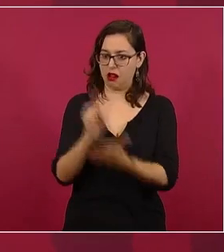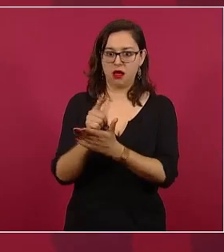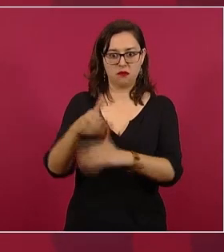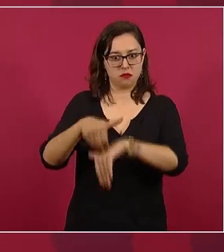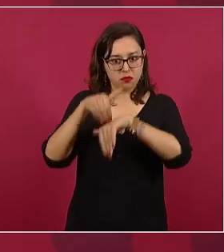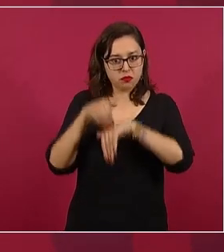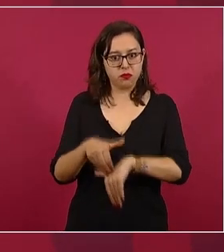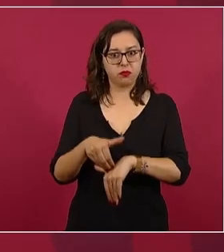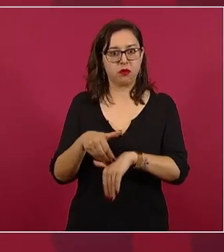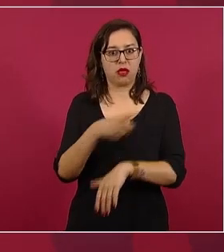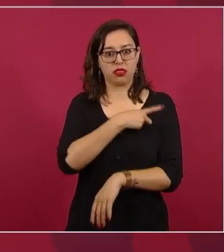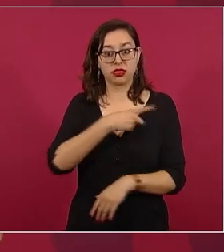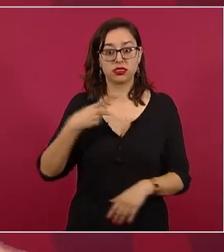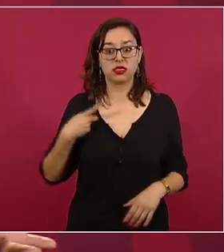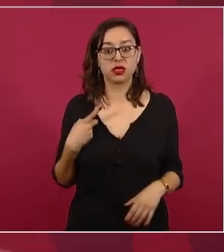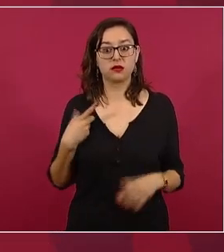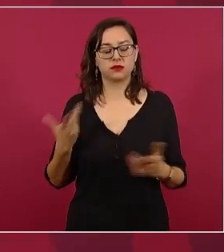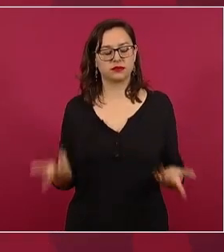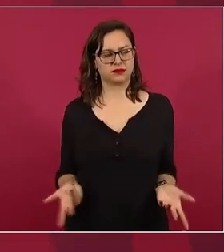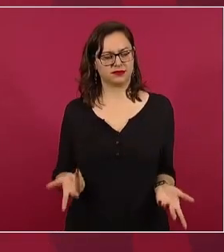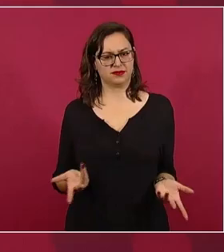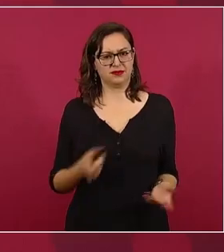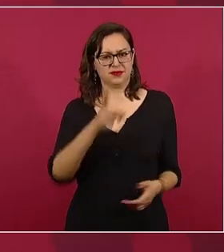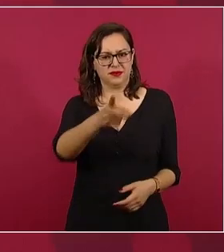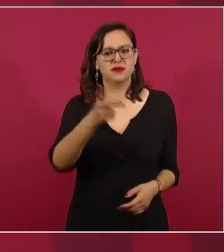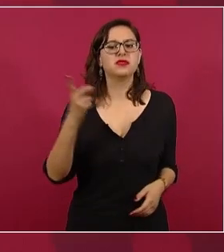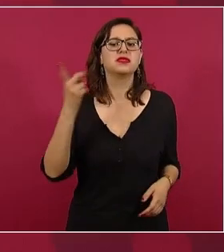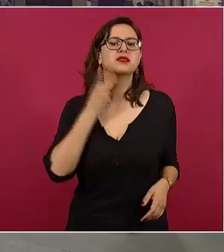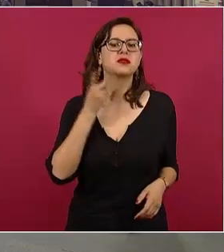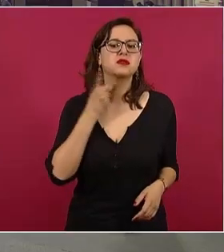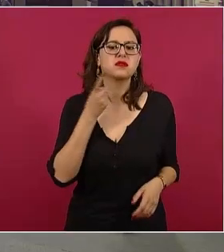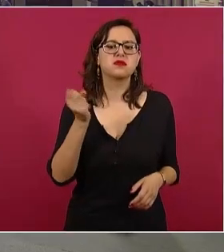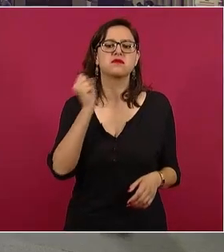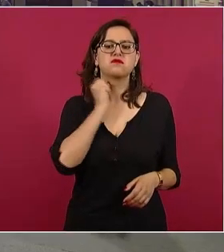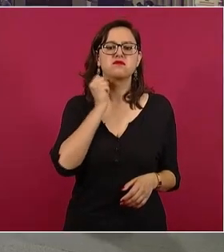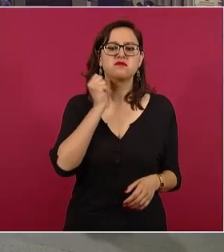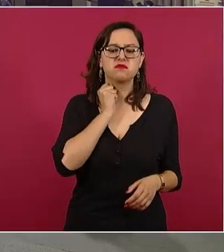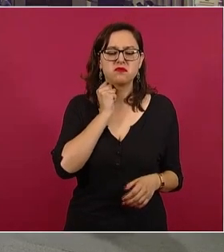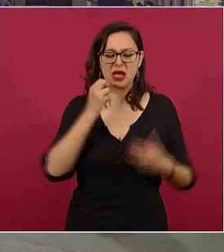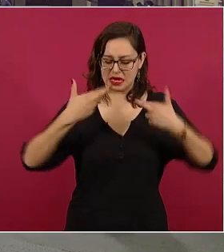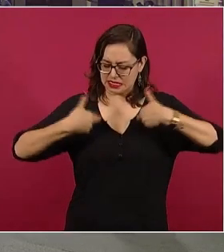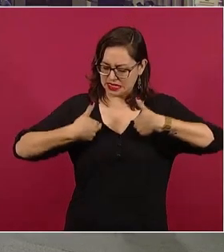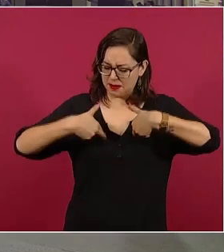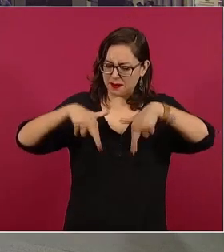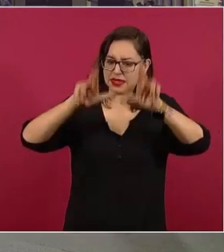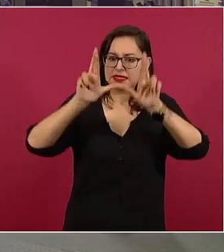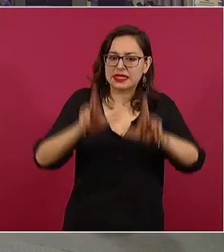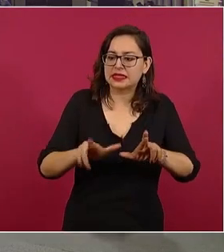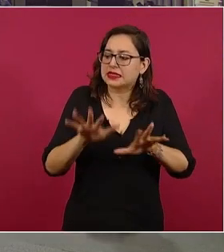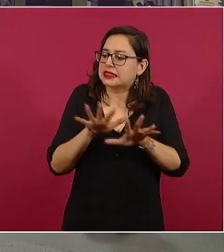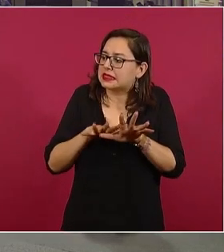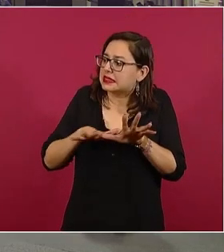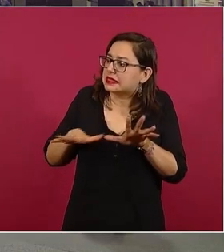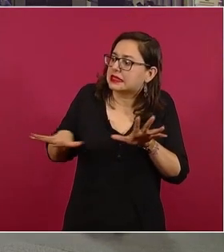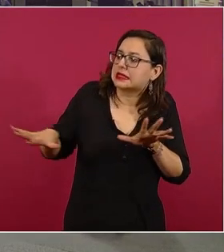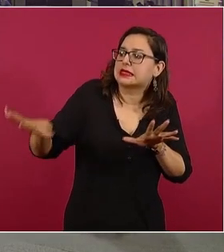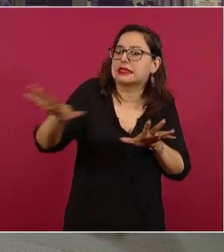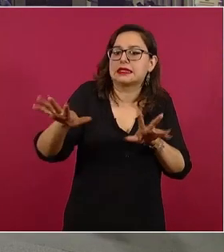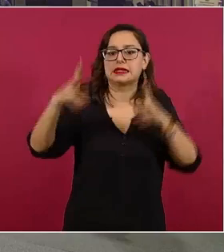son representantes populares, ¿por qué no se va a saber